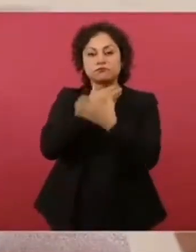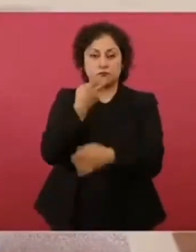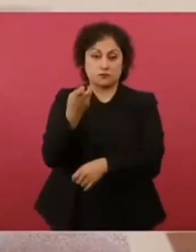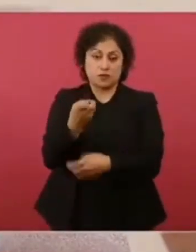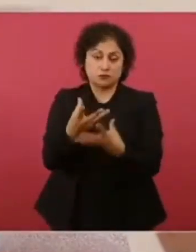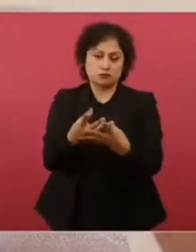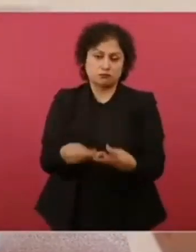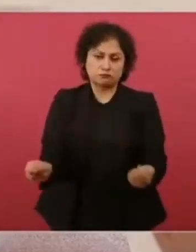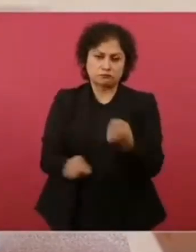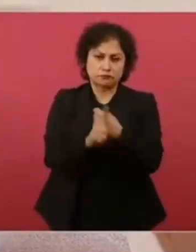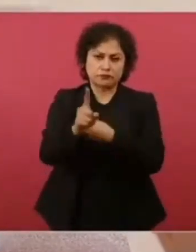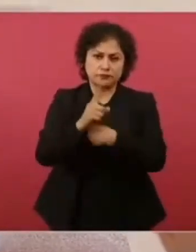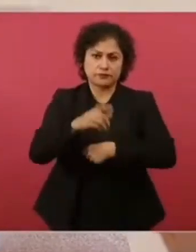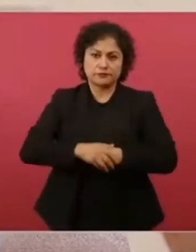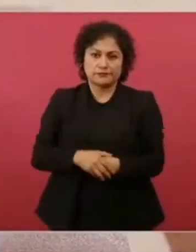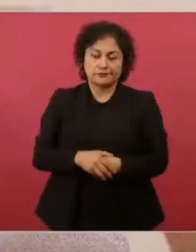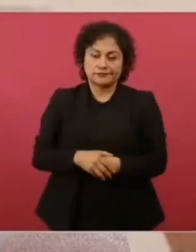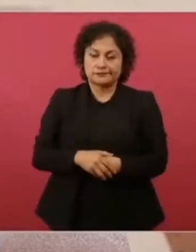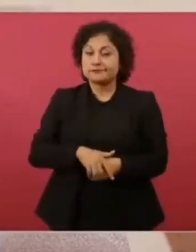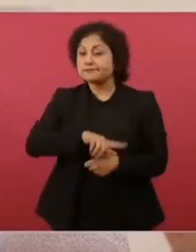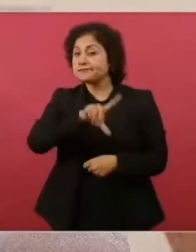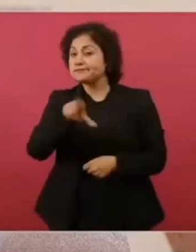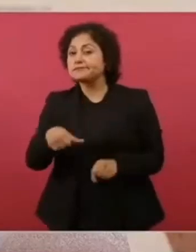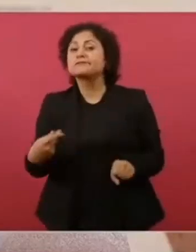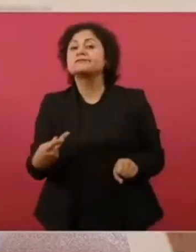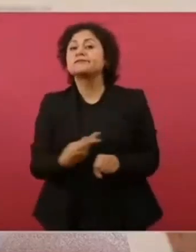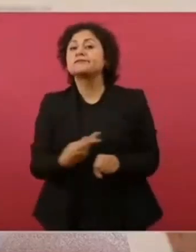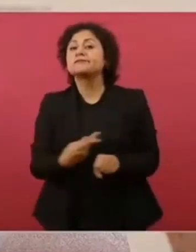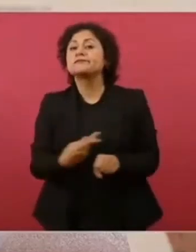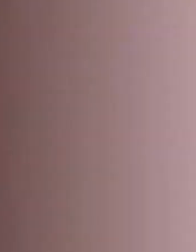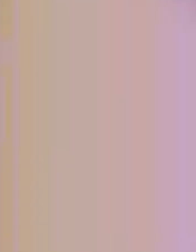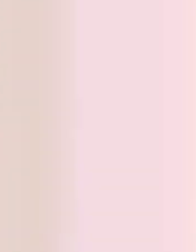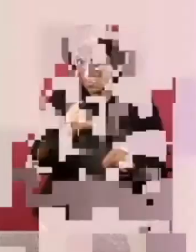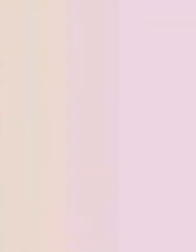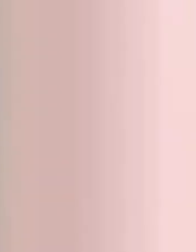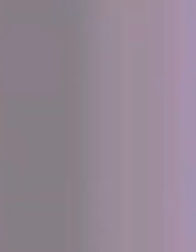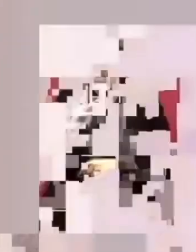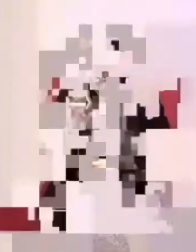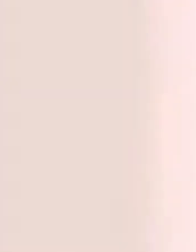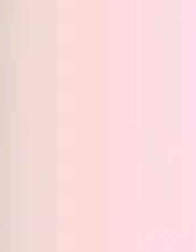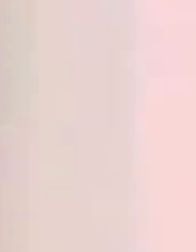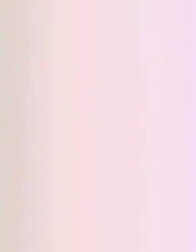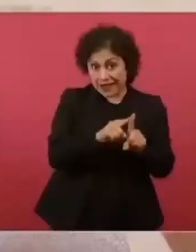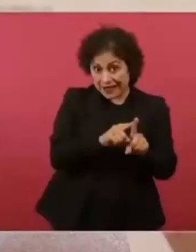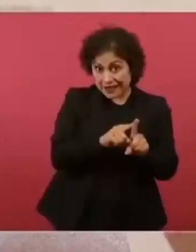también Ocampo que era el principal asesor